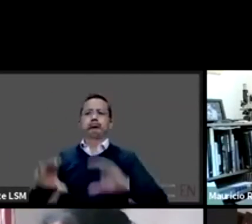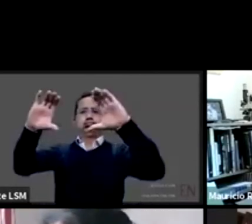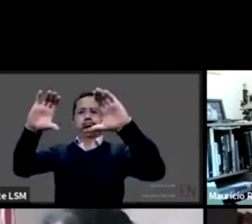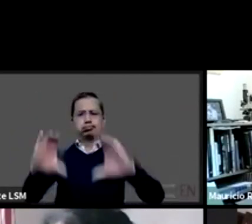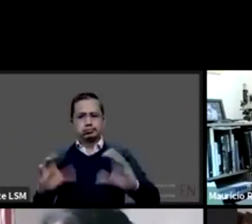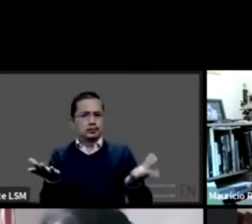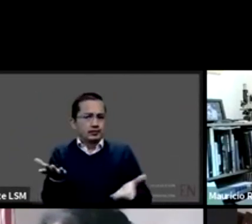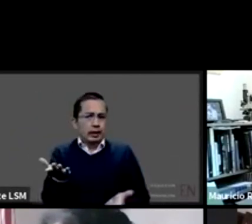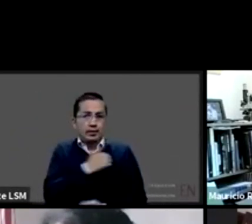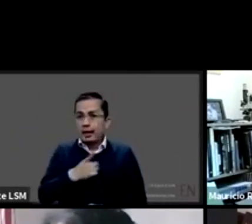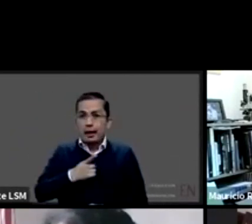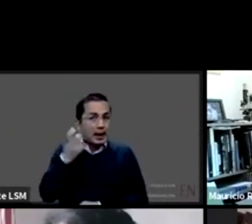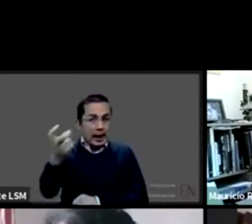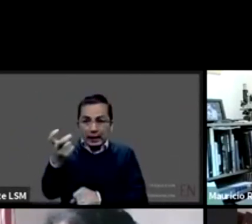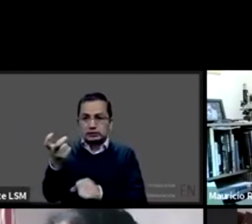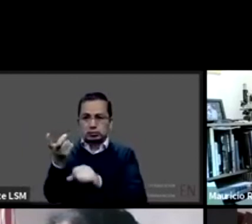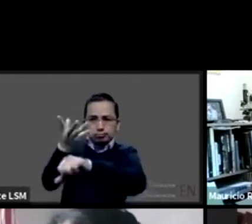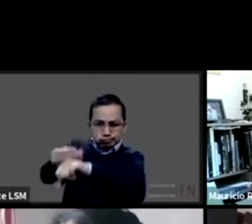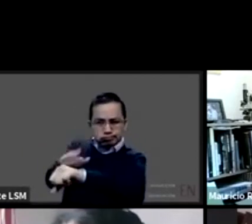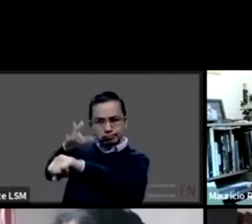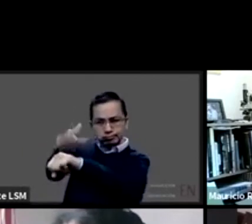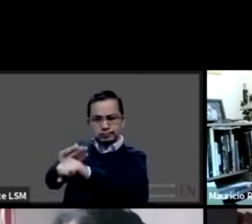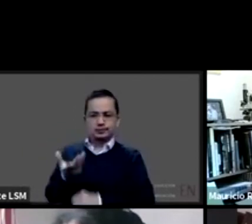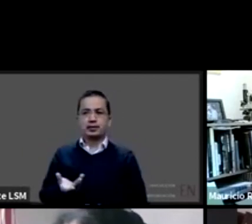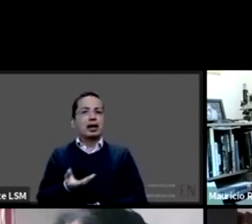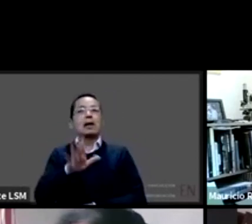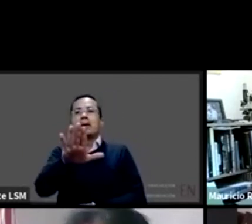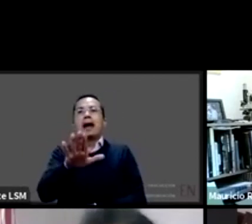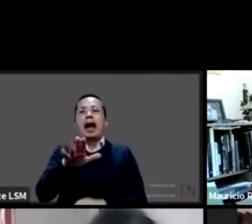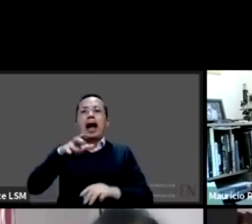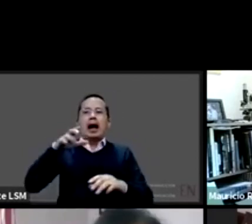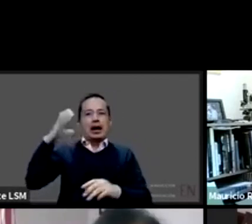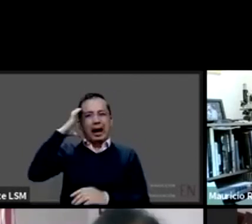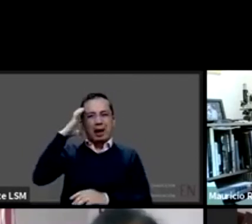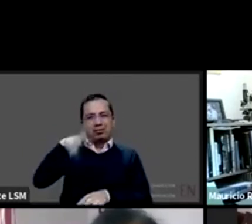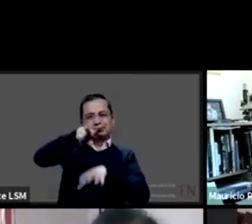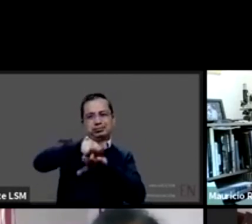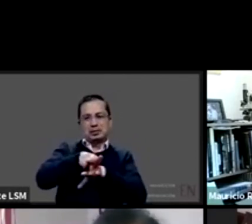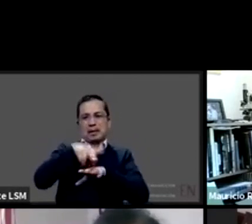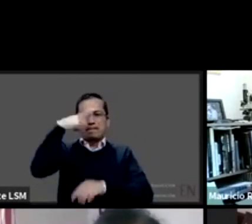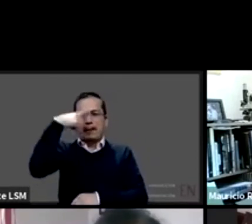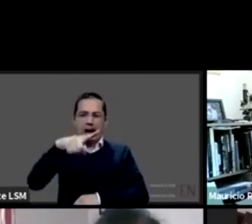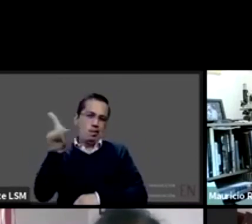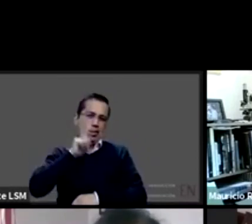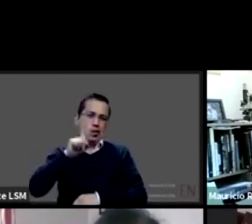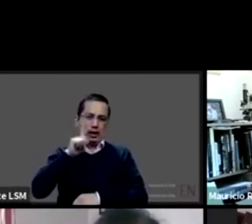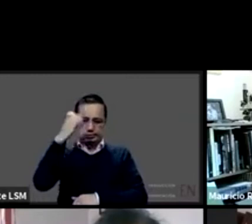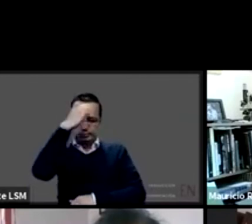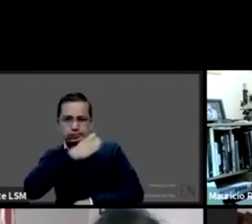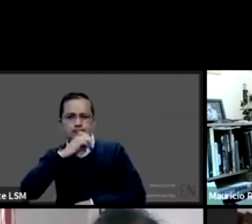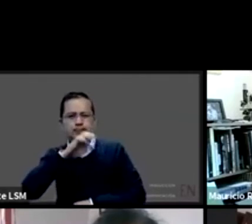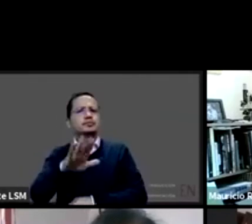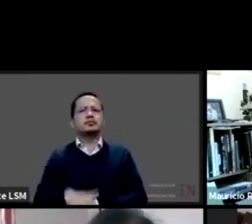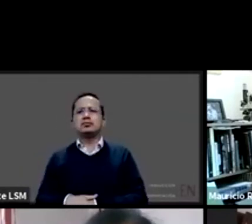exploración. Vemos en el Instituto Mexicano del Seguro Social, seguramente en el Issste, también en las